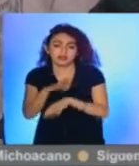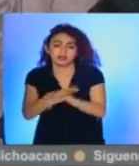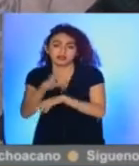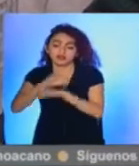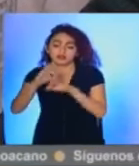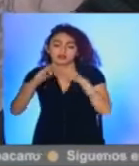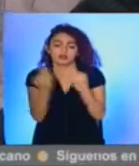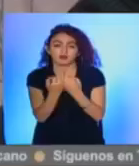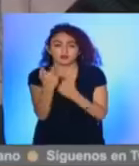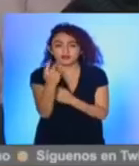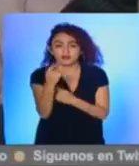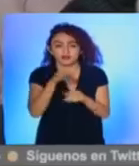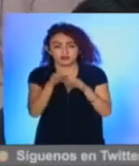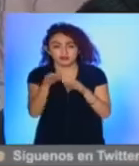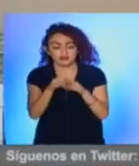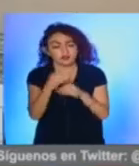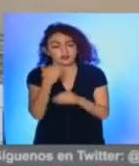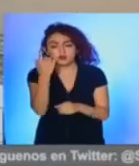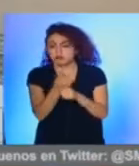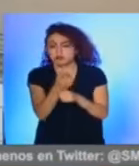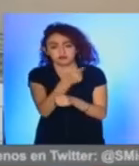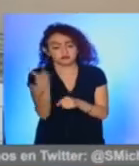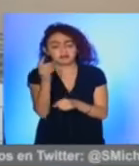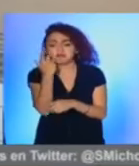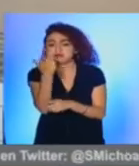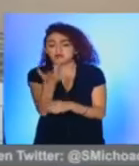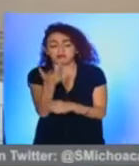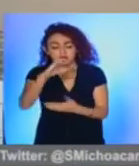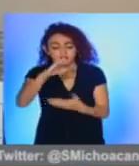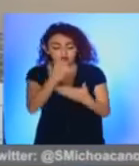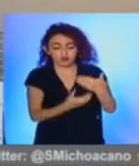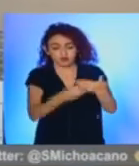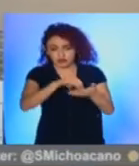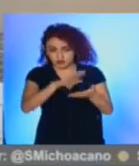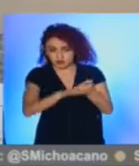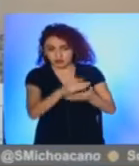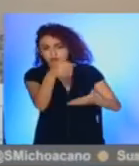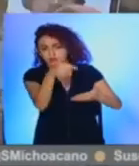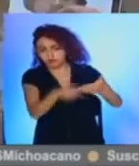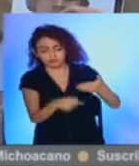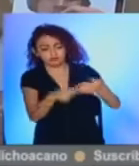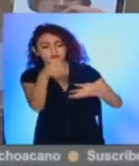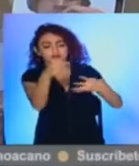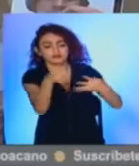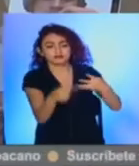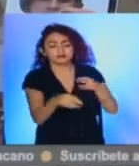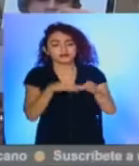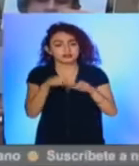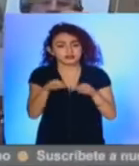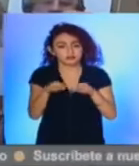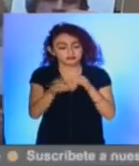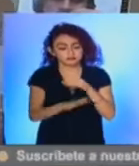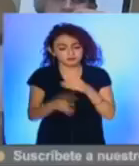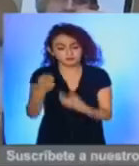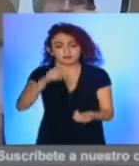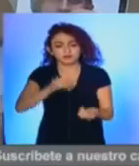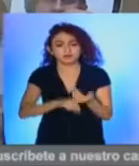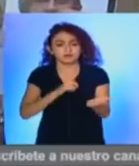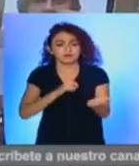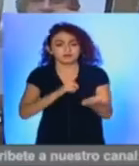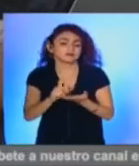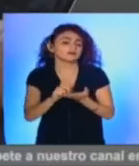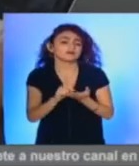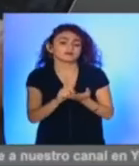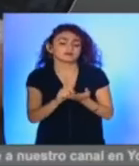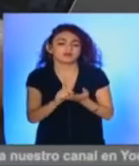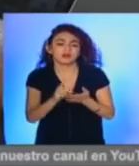precisa que el teletrabajo será voluntario y estará regido por un contrato donde se especificen las condiciones laborales incluido el derecho